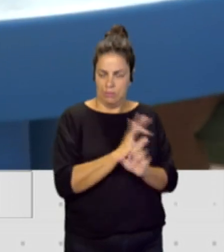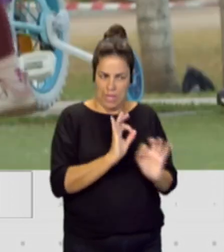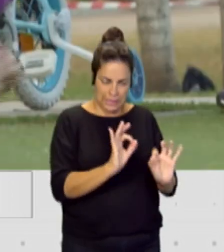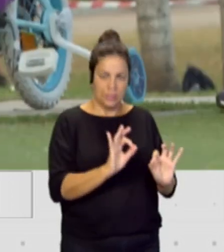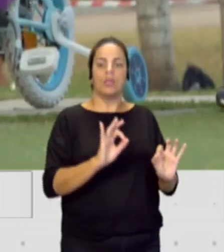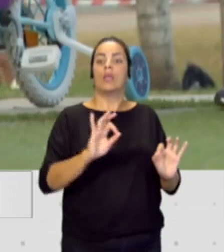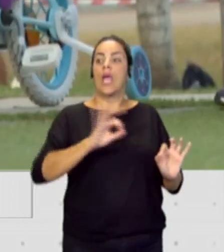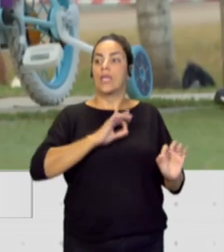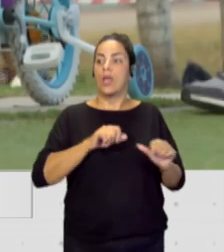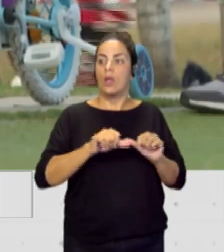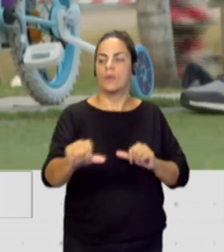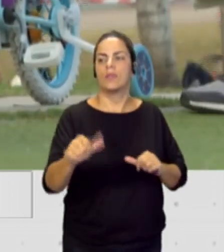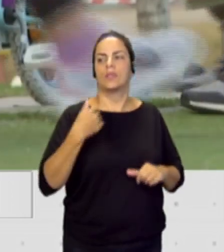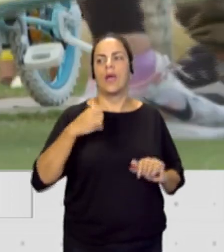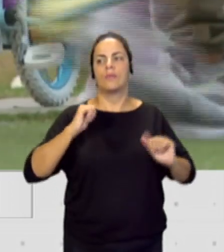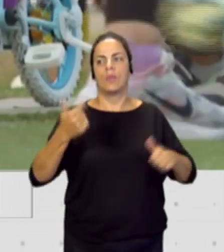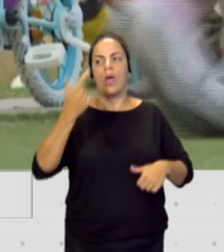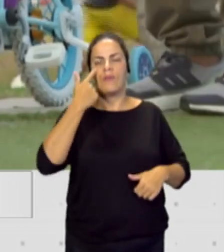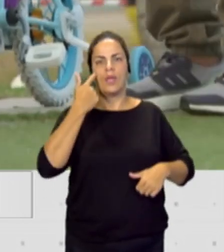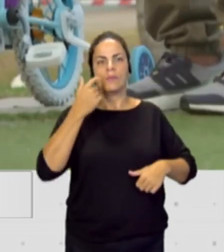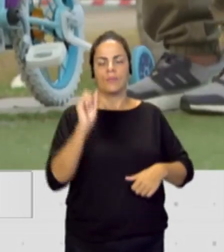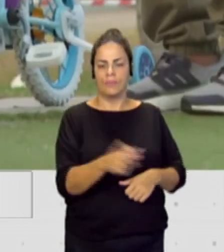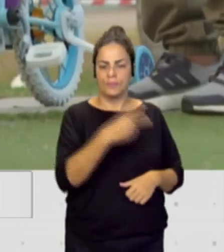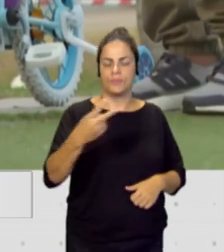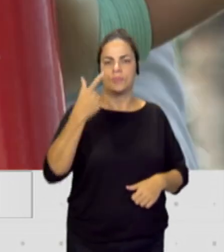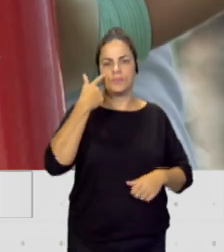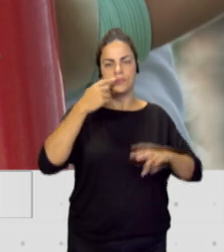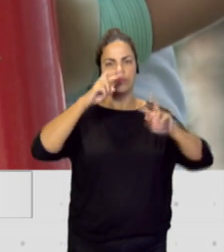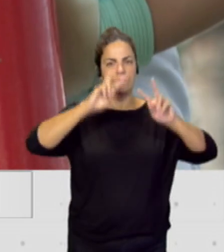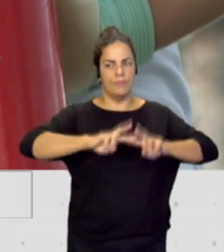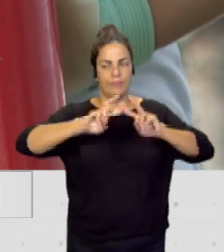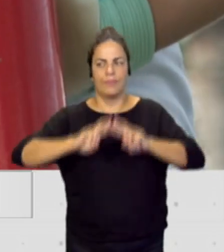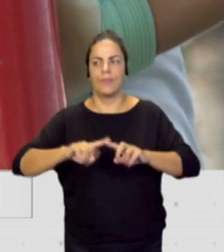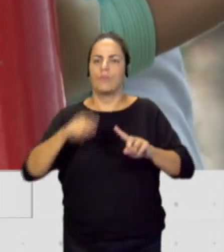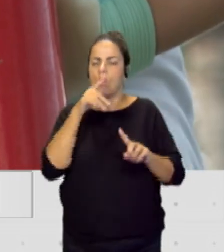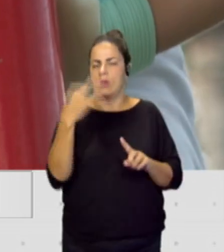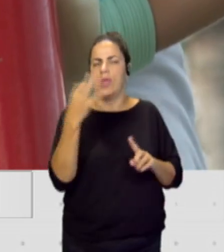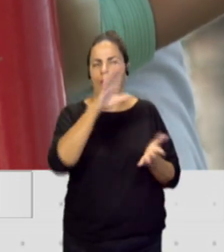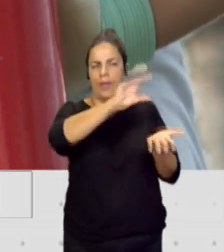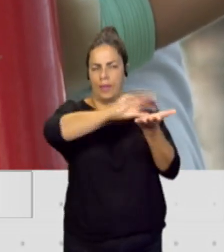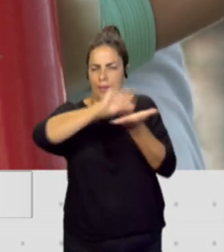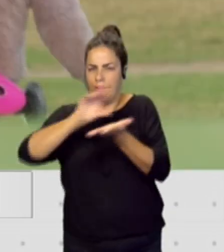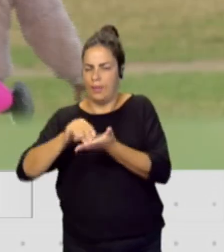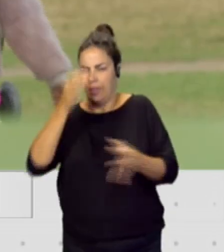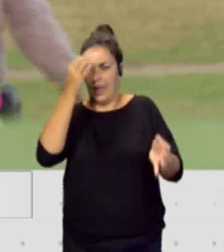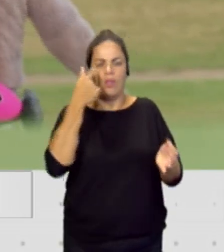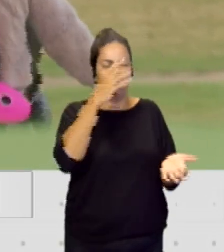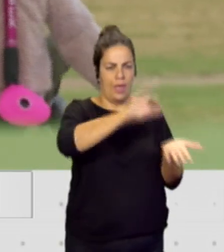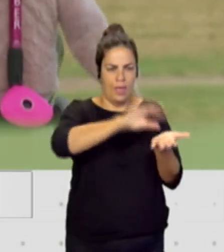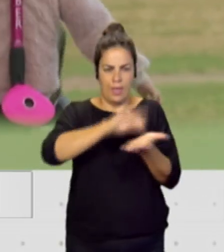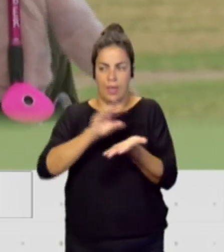resultados, análisis, porque todo esto tiene que haber una recogida de datos y a partir de ahí, el año